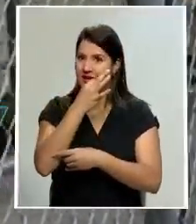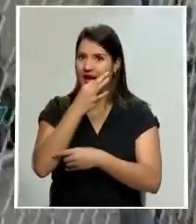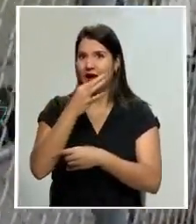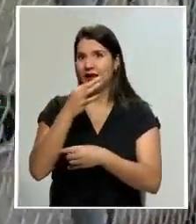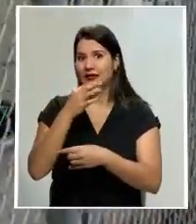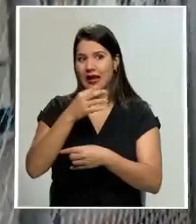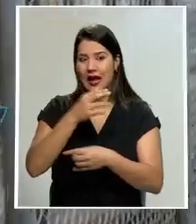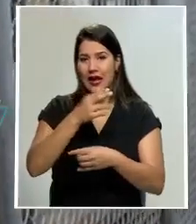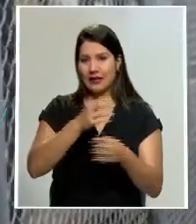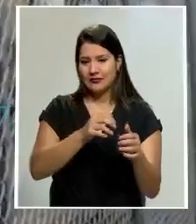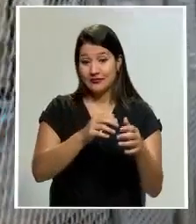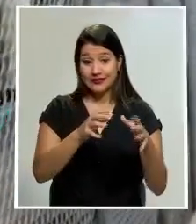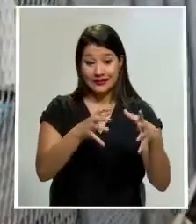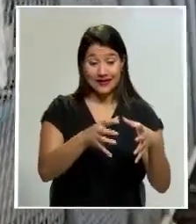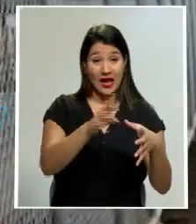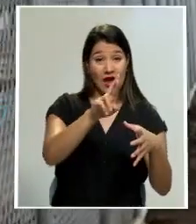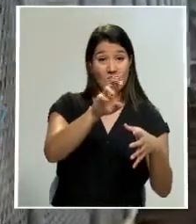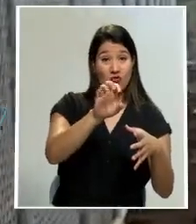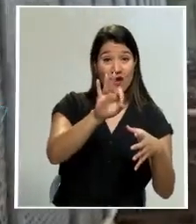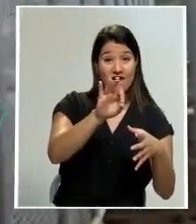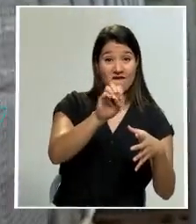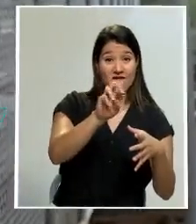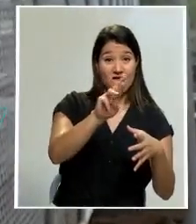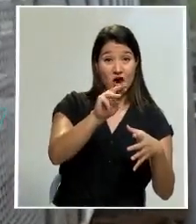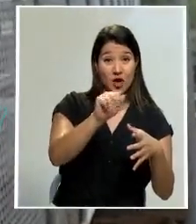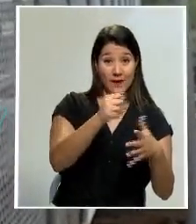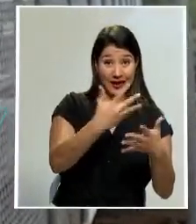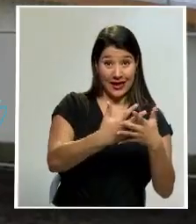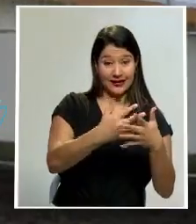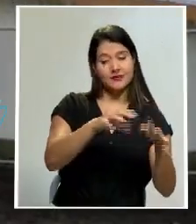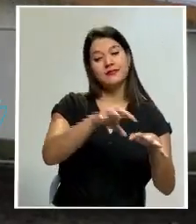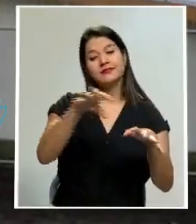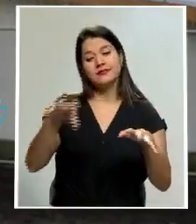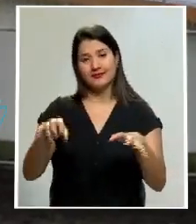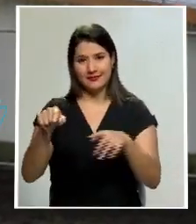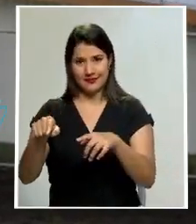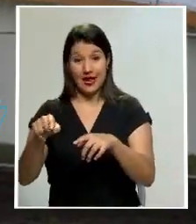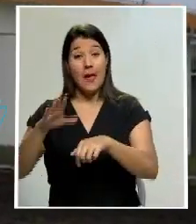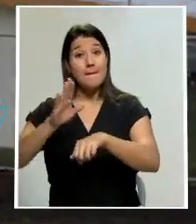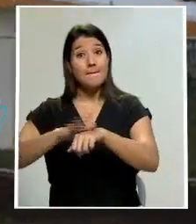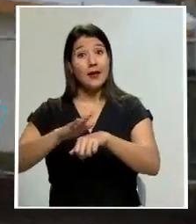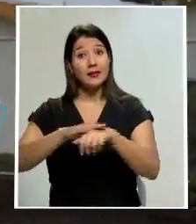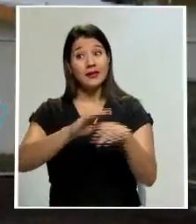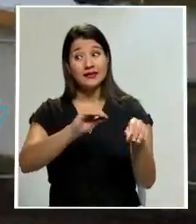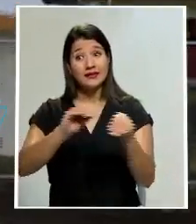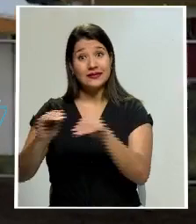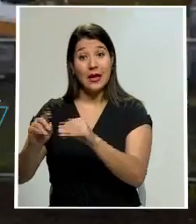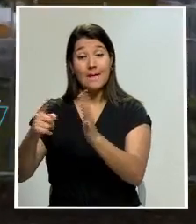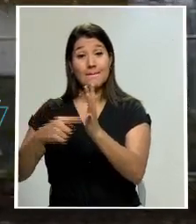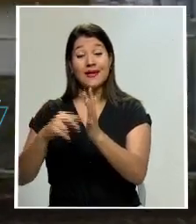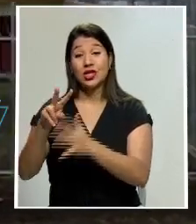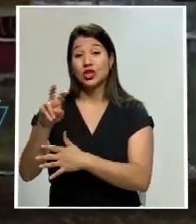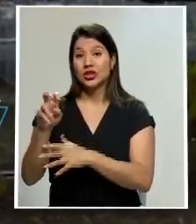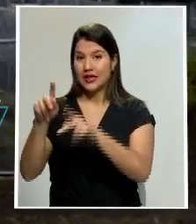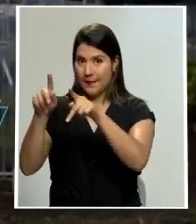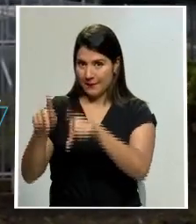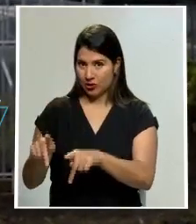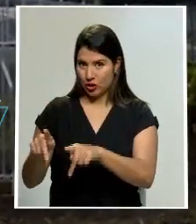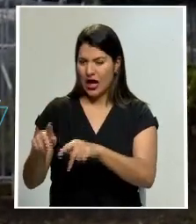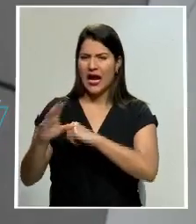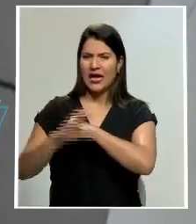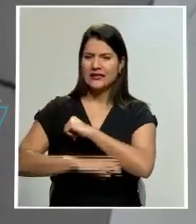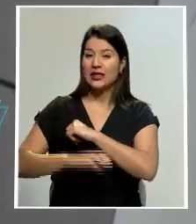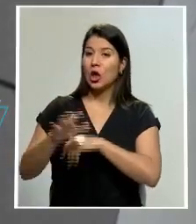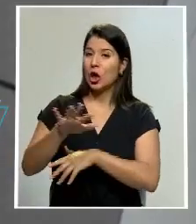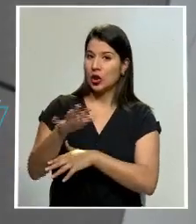Este centro albergará a 1.248 privados de libertad de mediana contención, tanto sentenciados como indiciados.